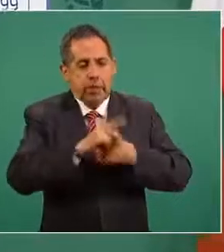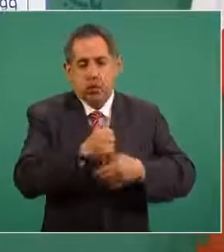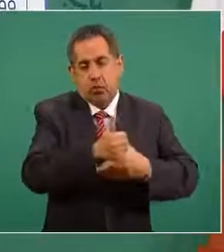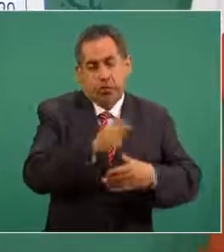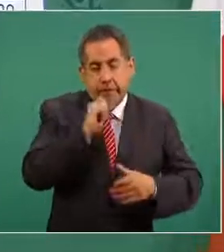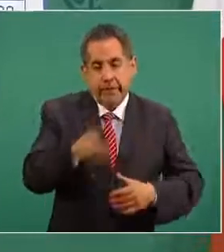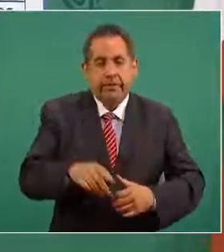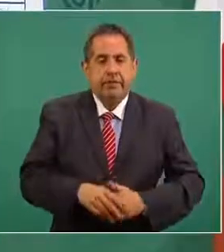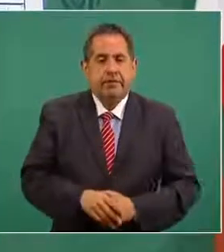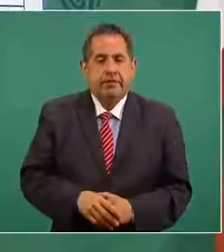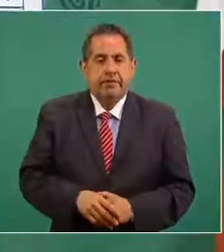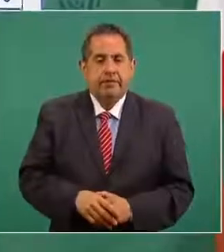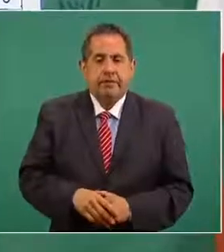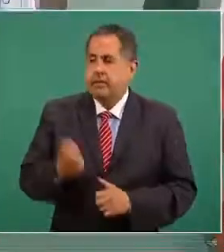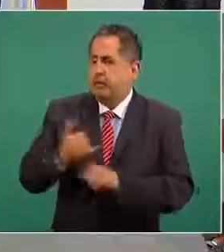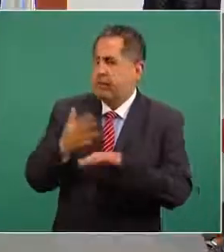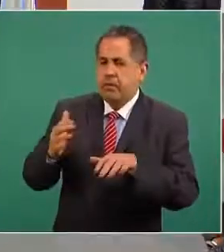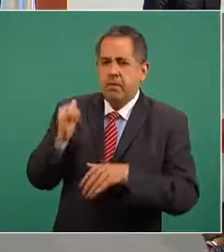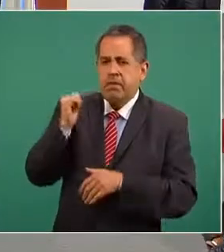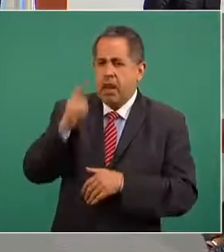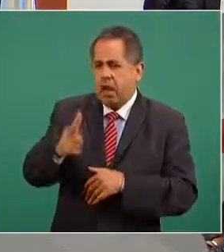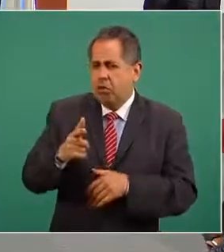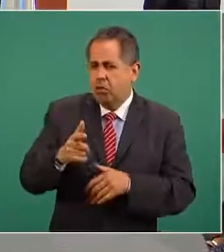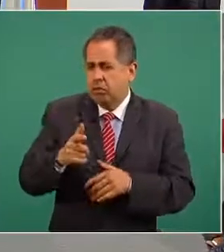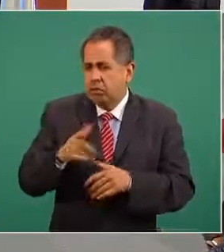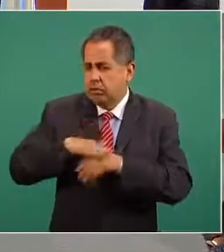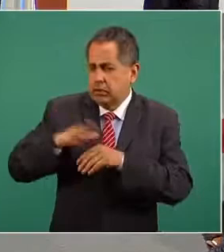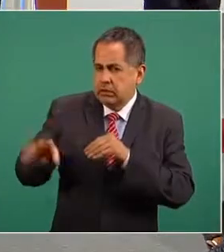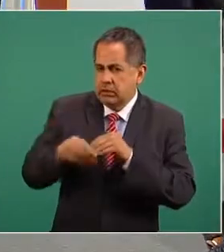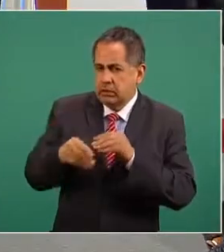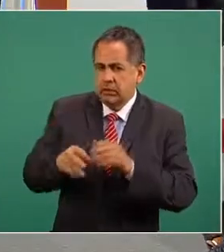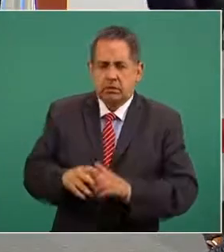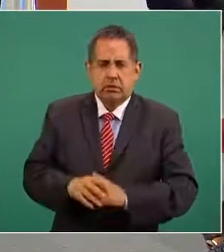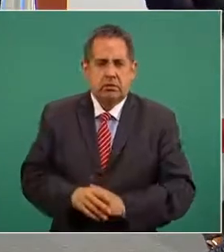este es el informe no sé si tengan ustedes algo que agregar